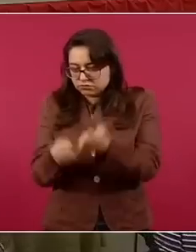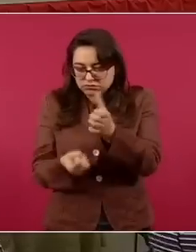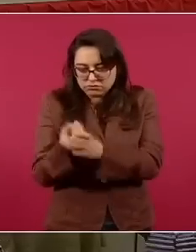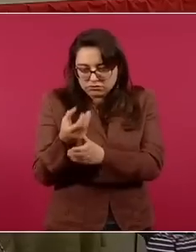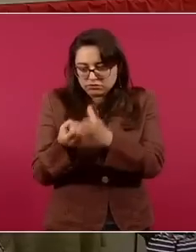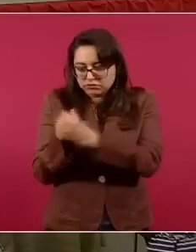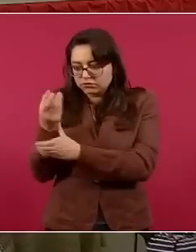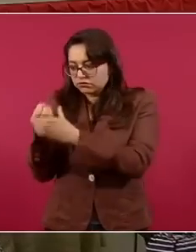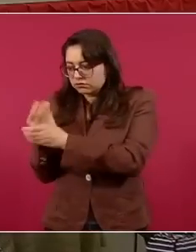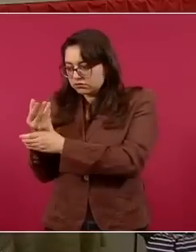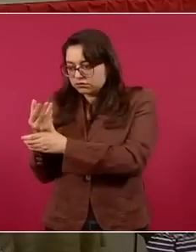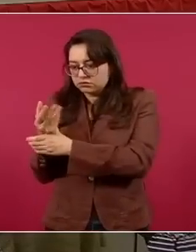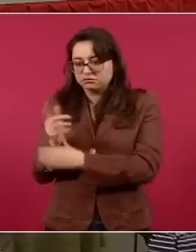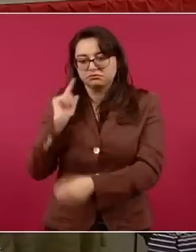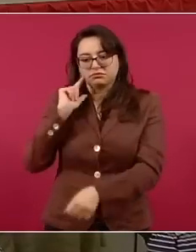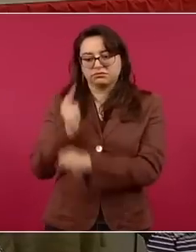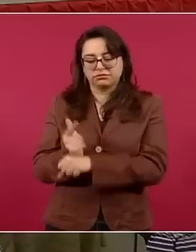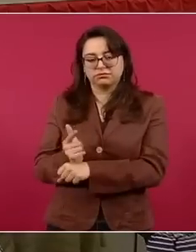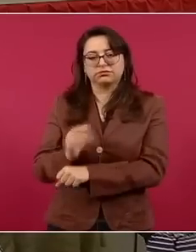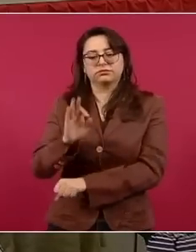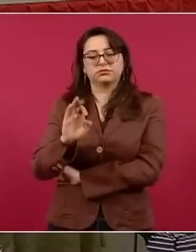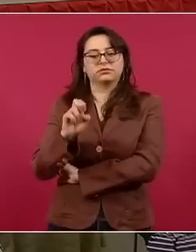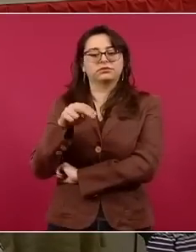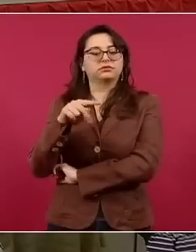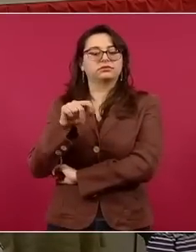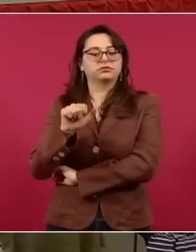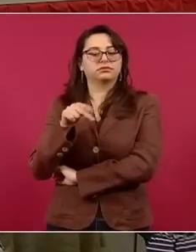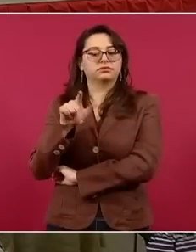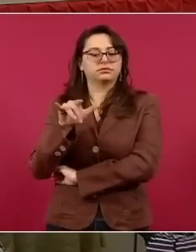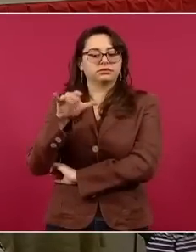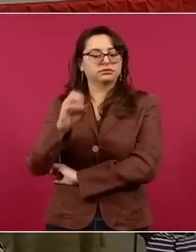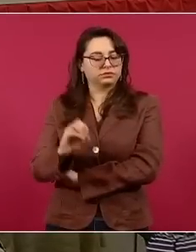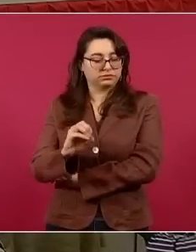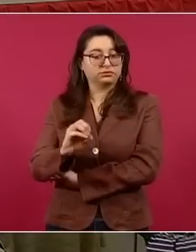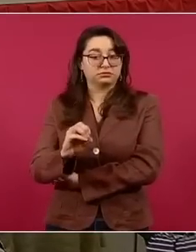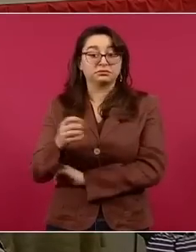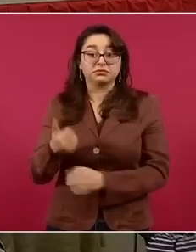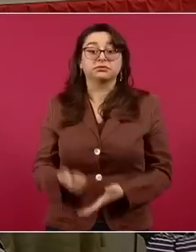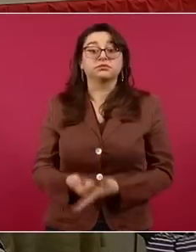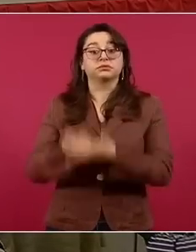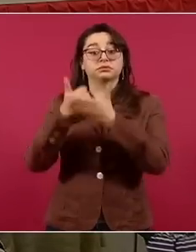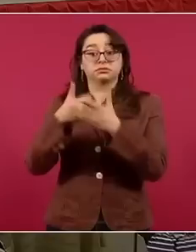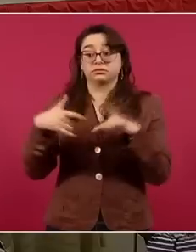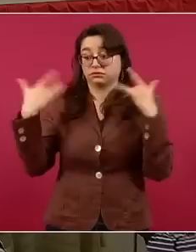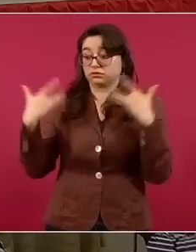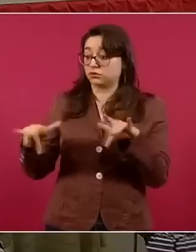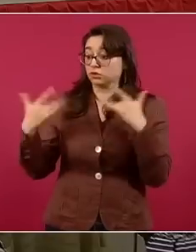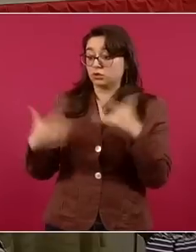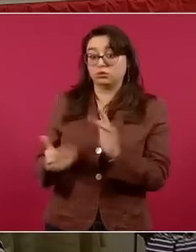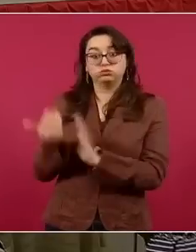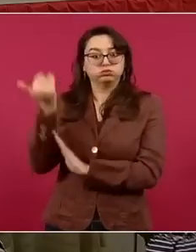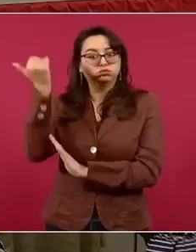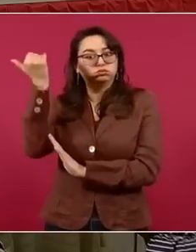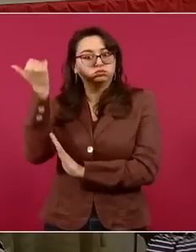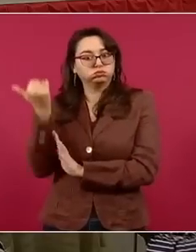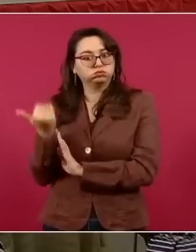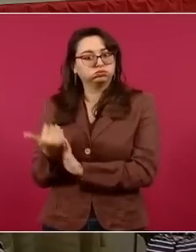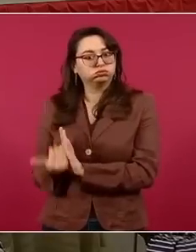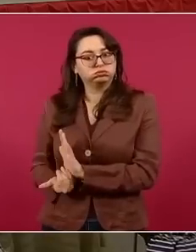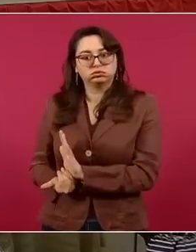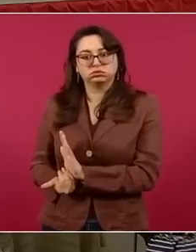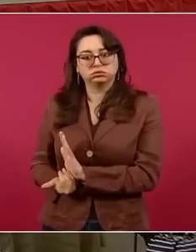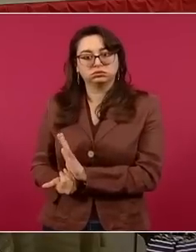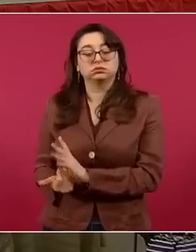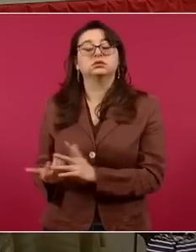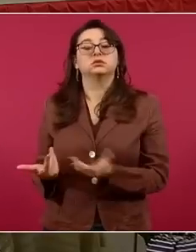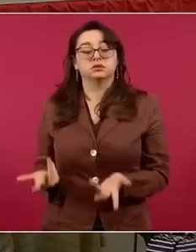El fentanilo tiene, entre otras propiedades, una enorme potencia para reducir el dolor. Se ha estimado que es